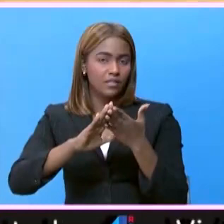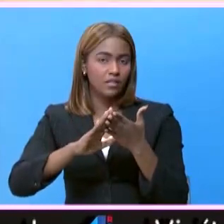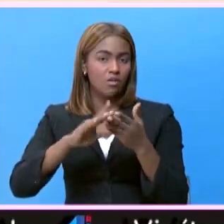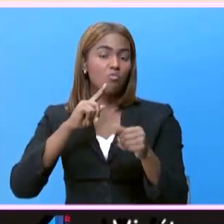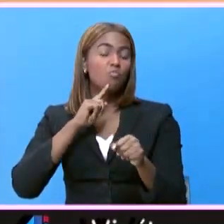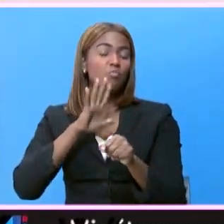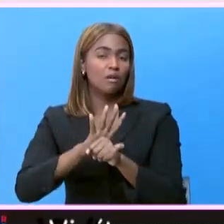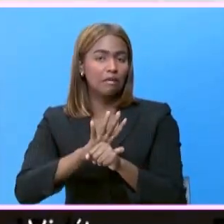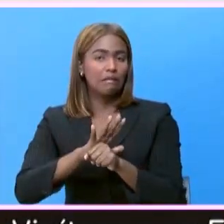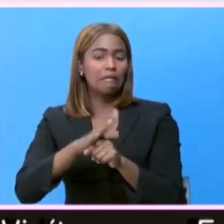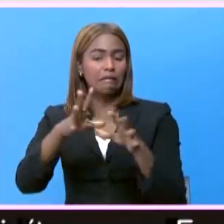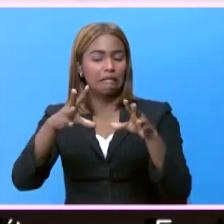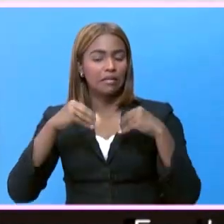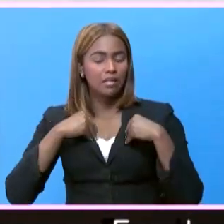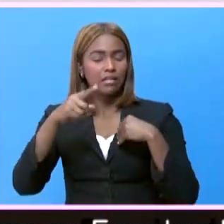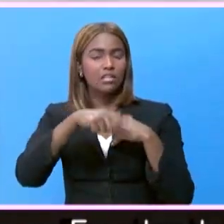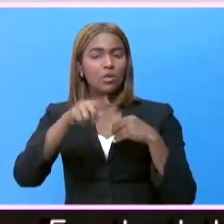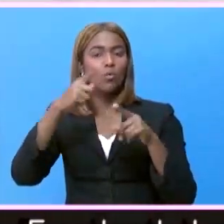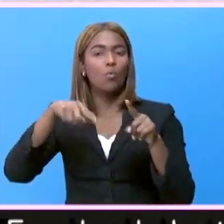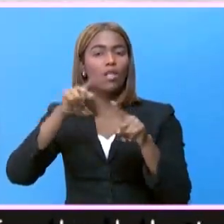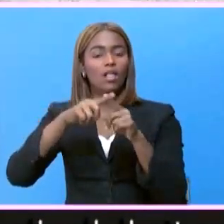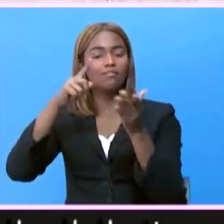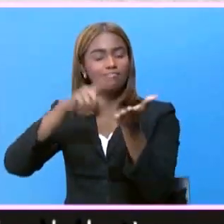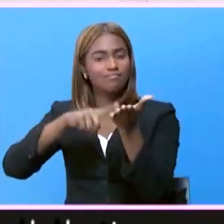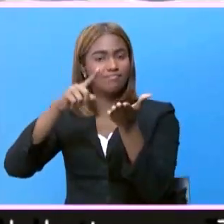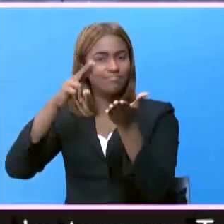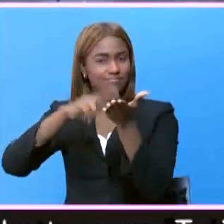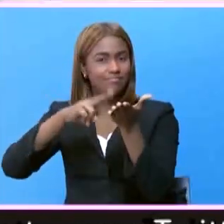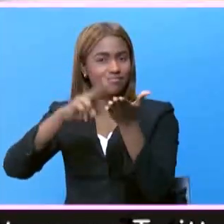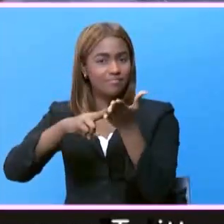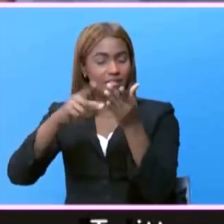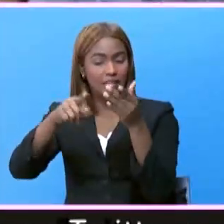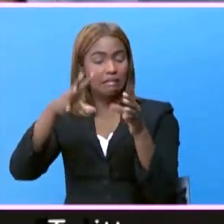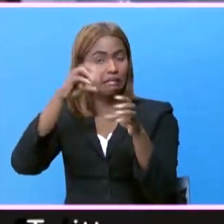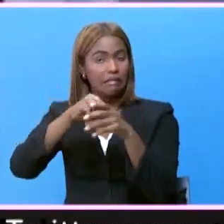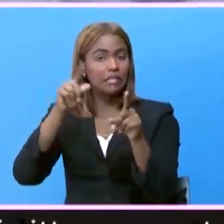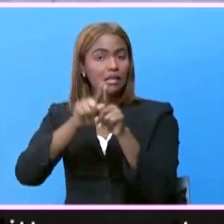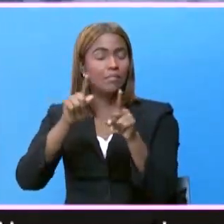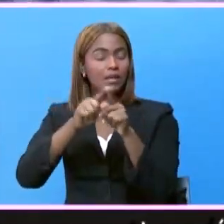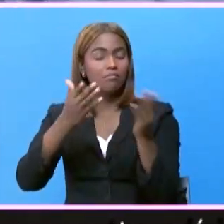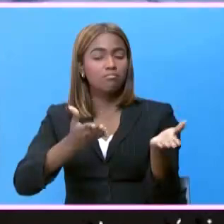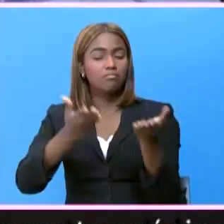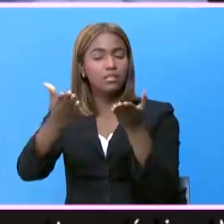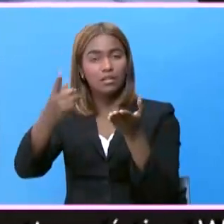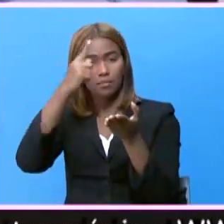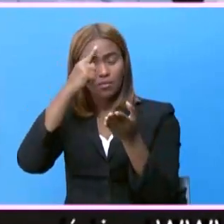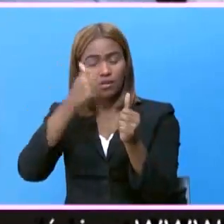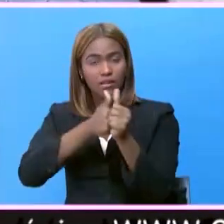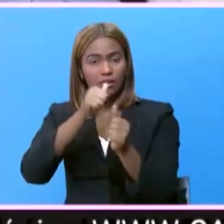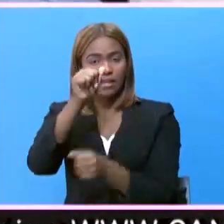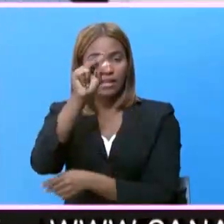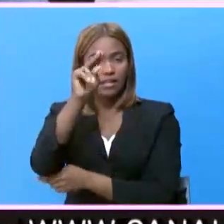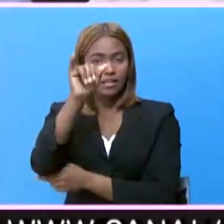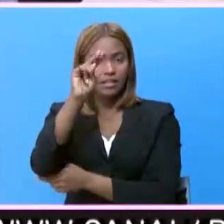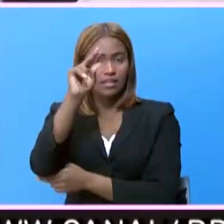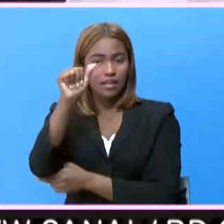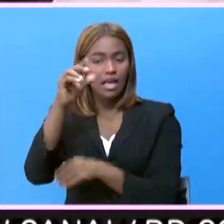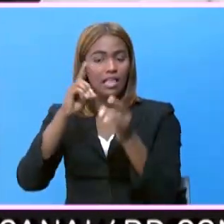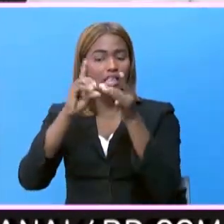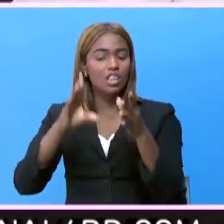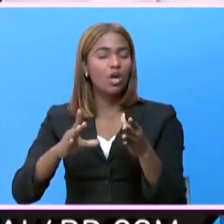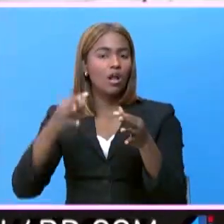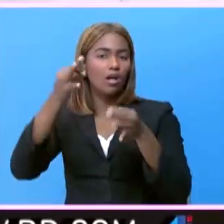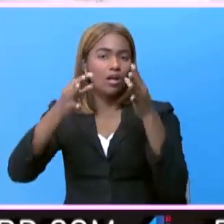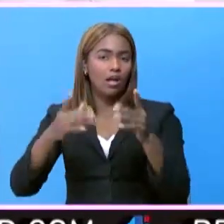compromiso que asumieron tras firmar un acuerdo, el cual también fue rubricado por Anina del Castillo, directora